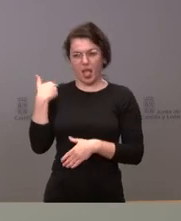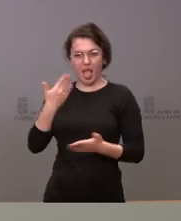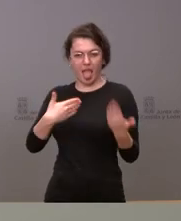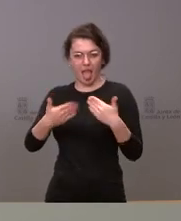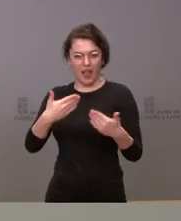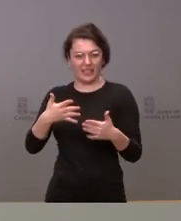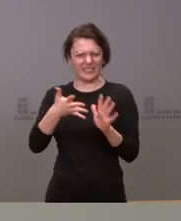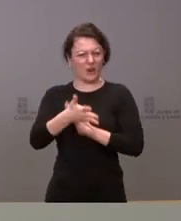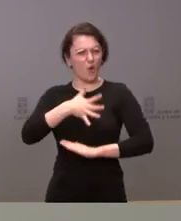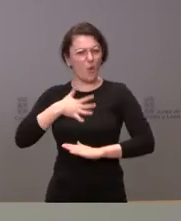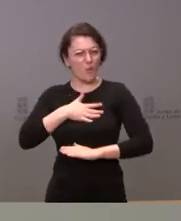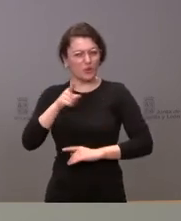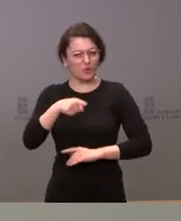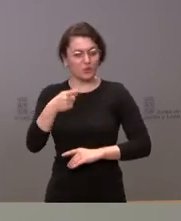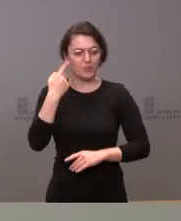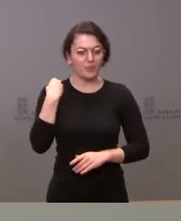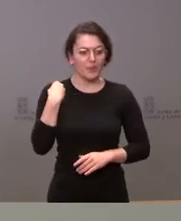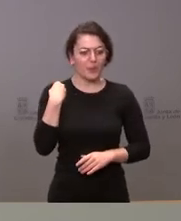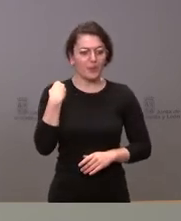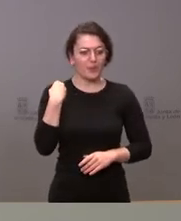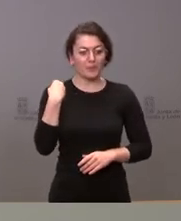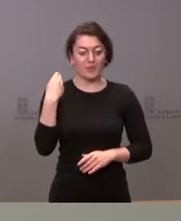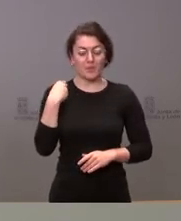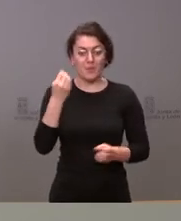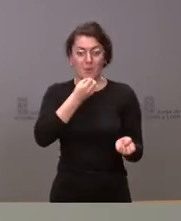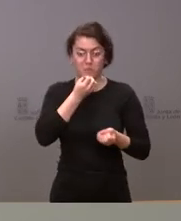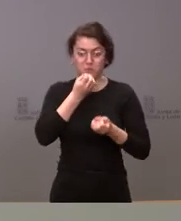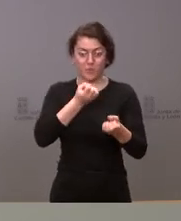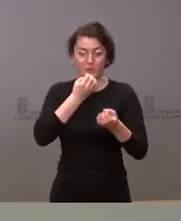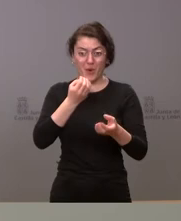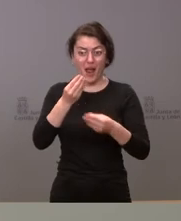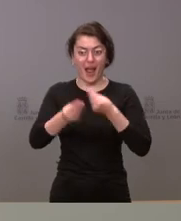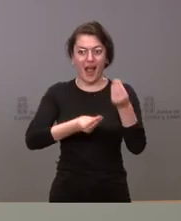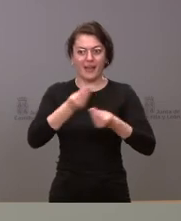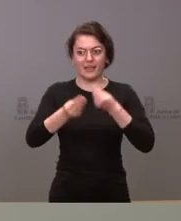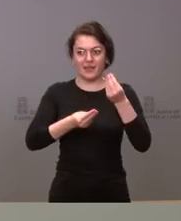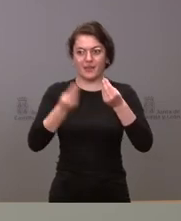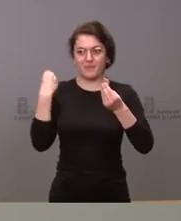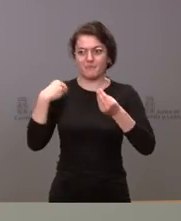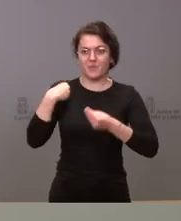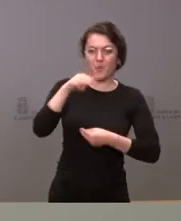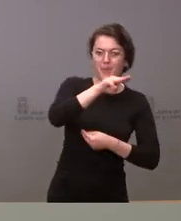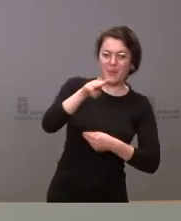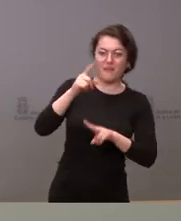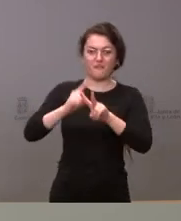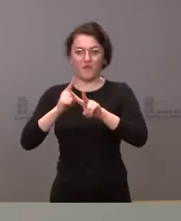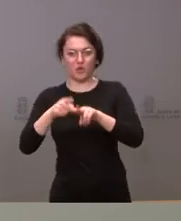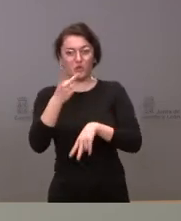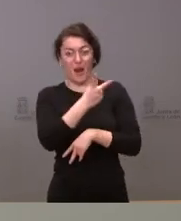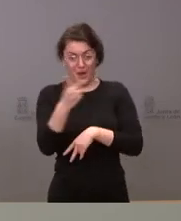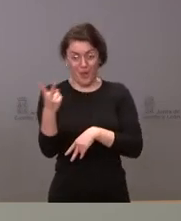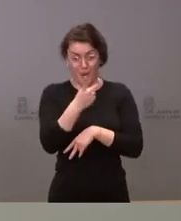raíz de las declaraciones que han hecho ambos socios de gobierno sí que muestran su disposición para que el gobierno sea estable